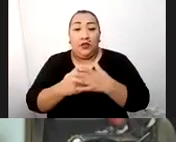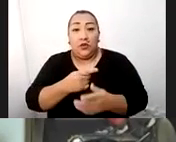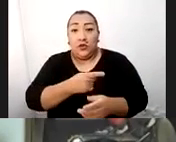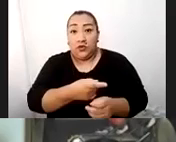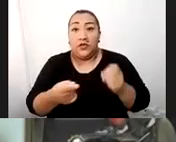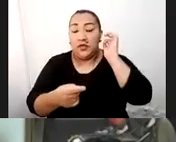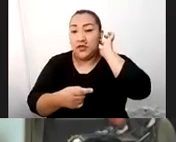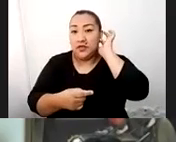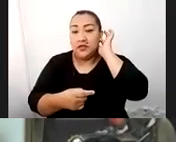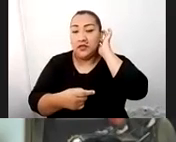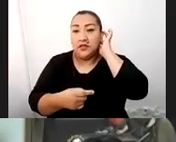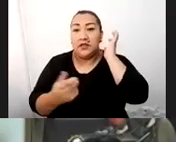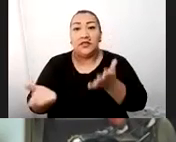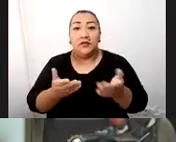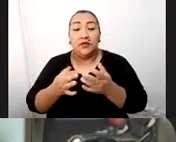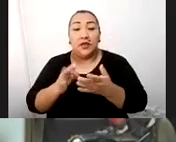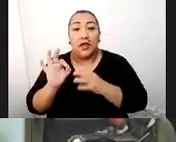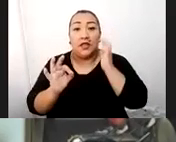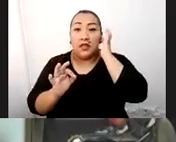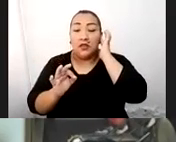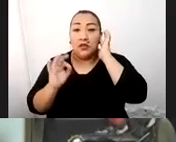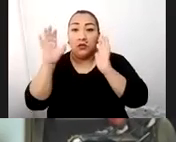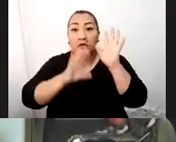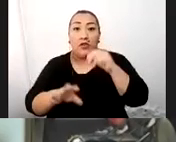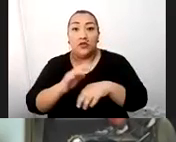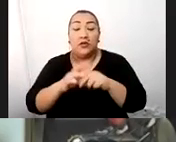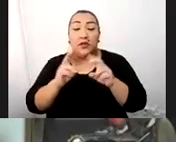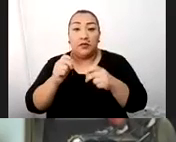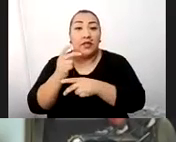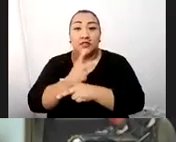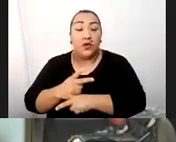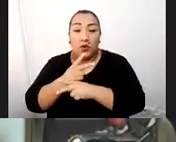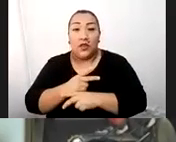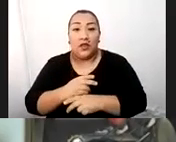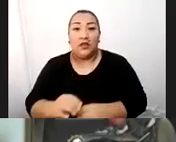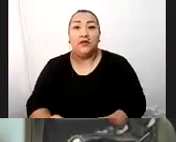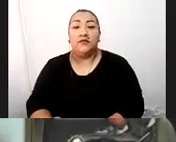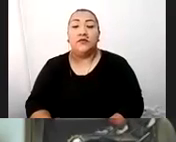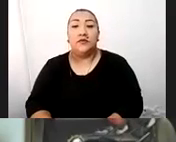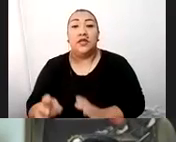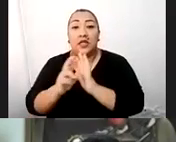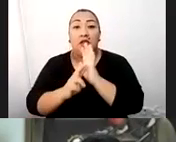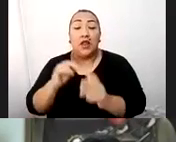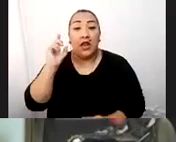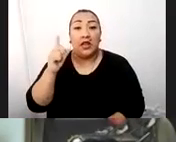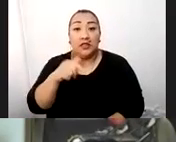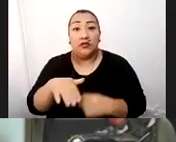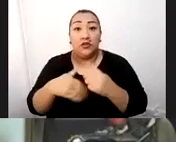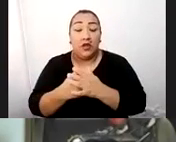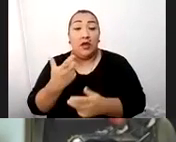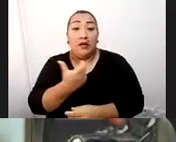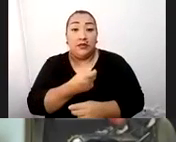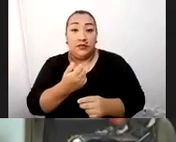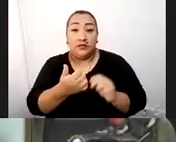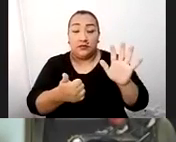preocupados por el tema de la seguridad a nivel de la Macro Sur somos la región líder en el tema de vacunaciones, estamos en el 68%